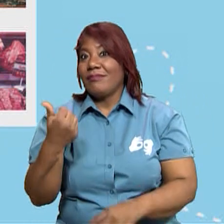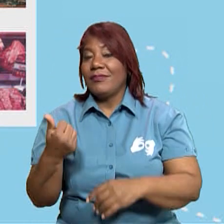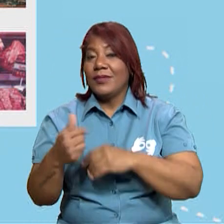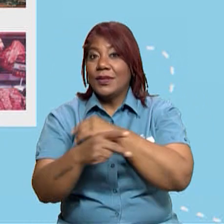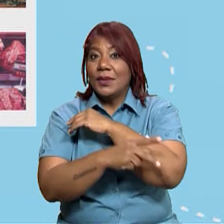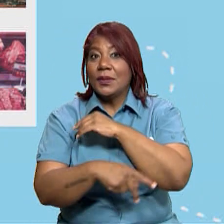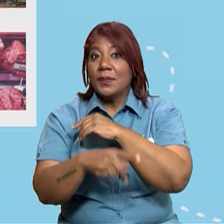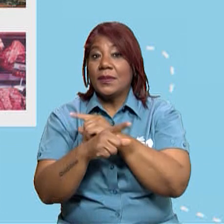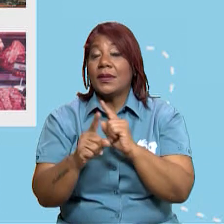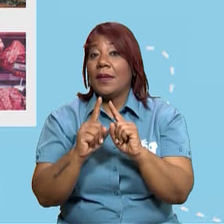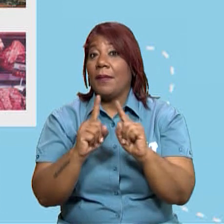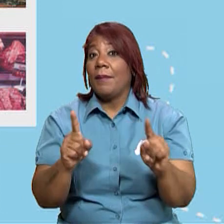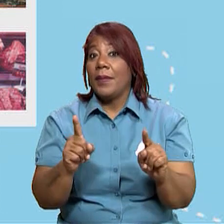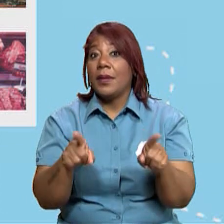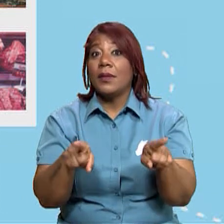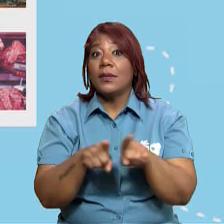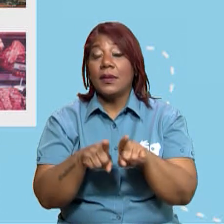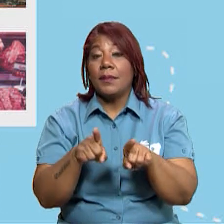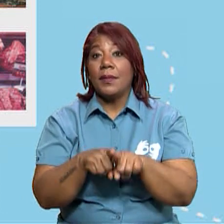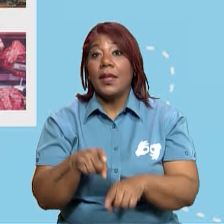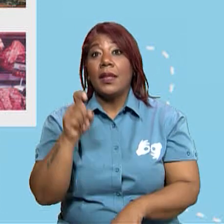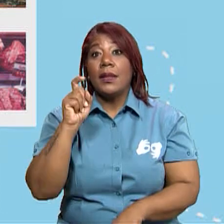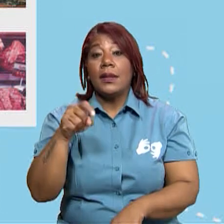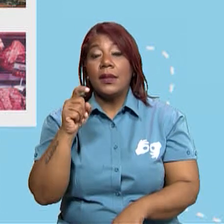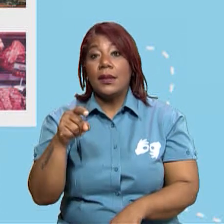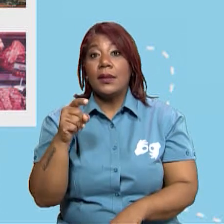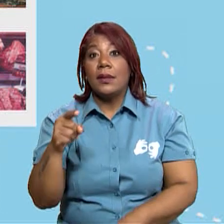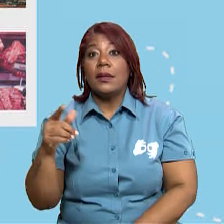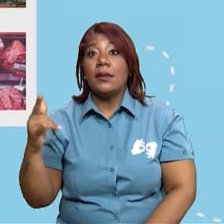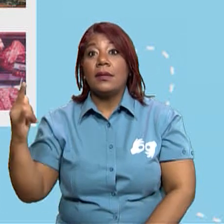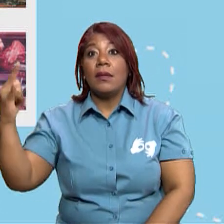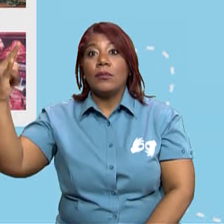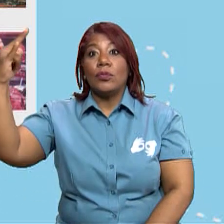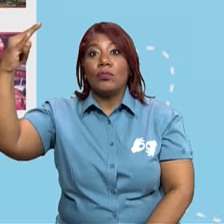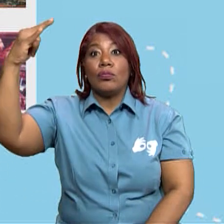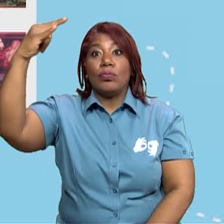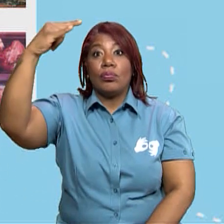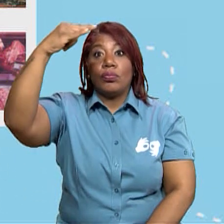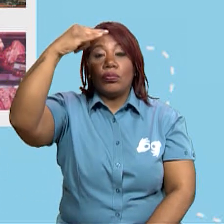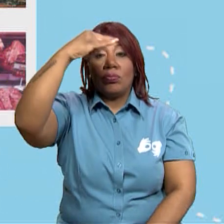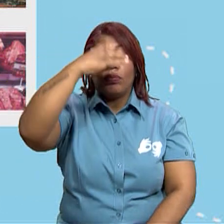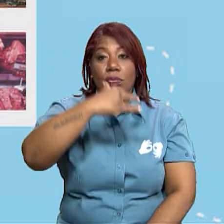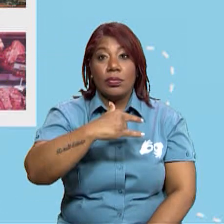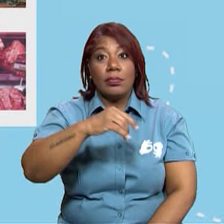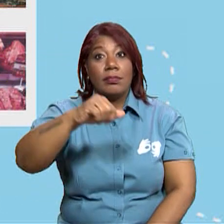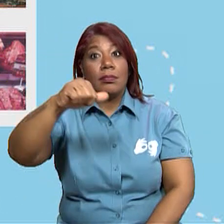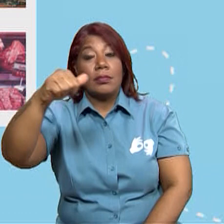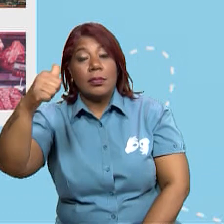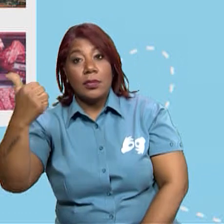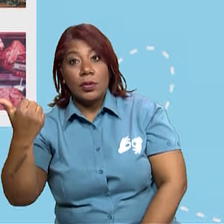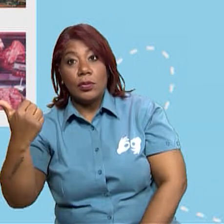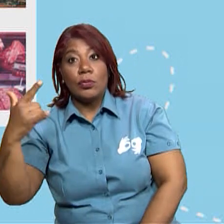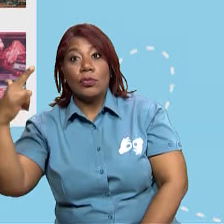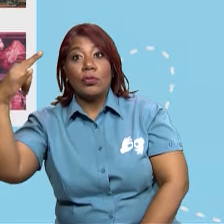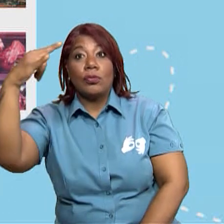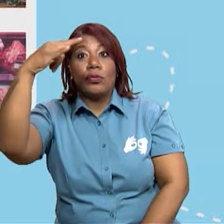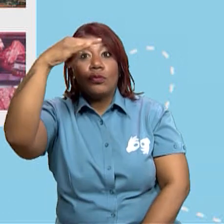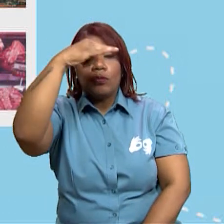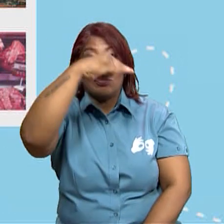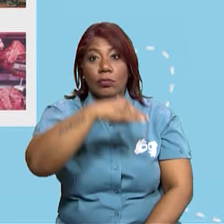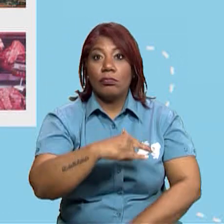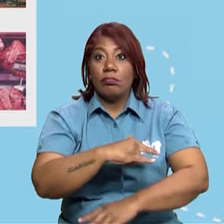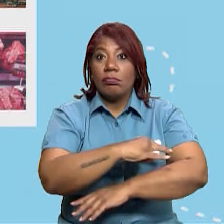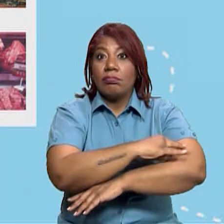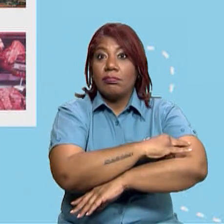necesitamos la exportación, la importación de los otros productos que